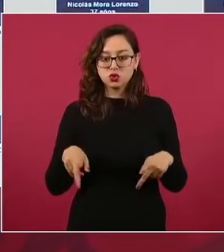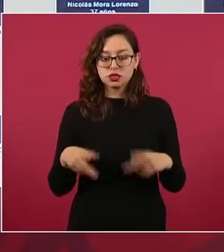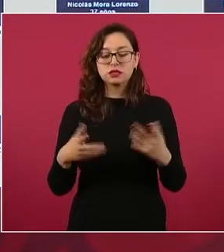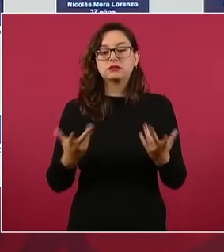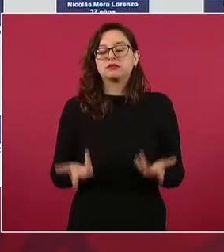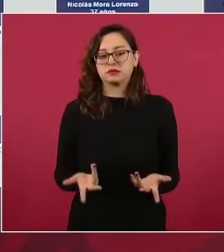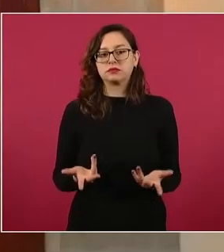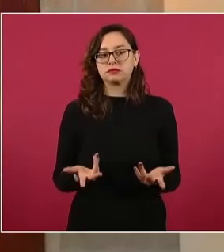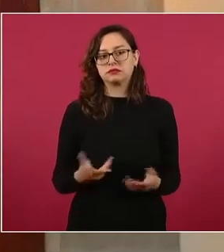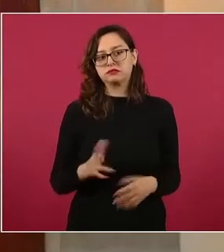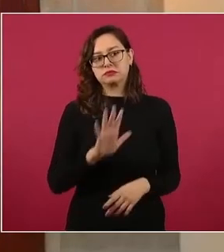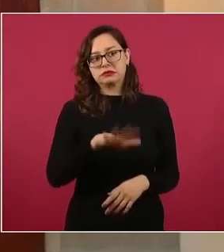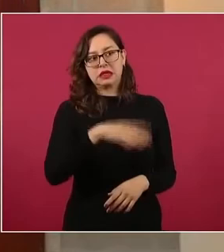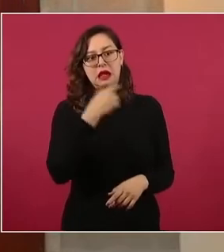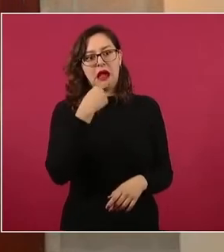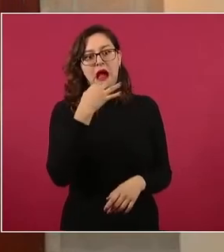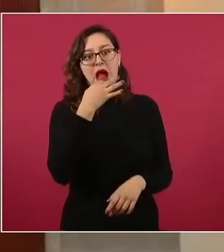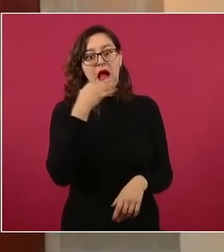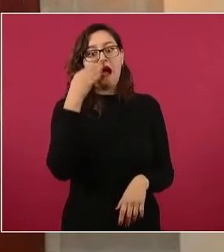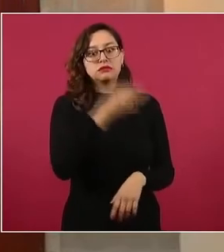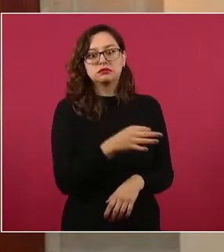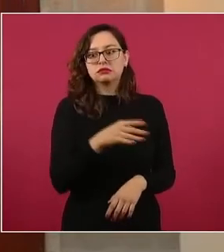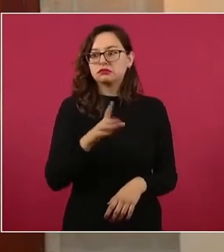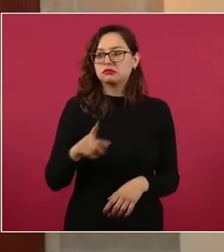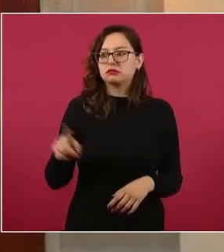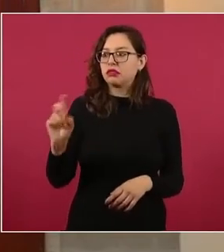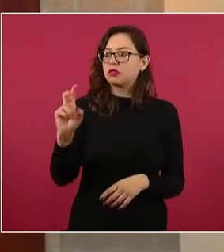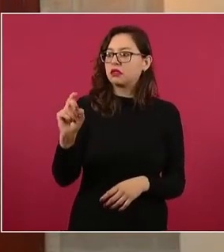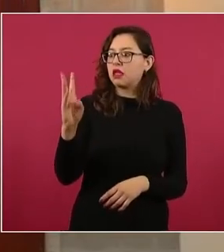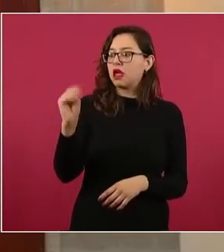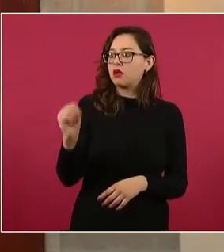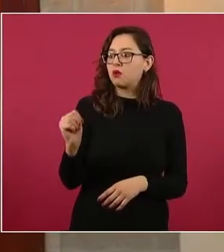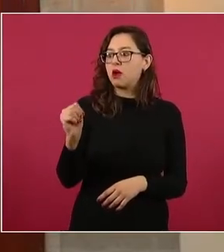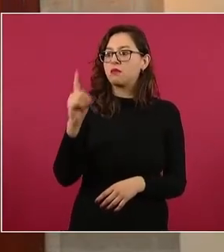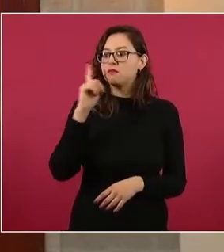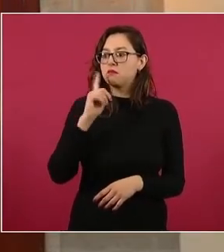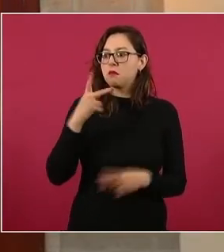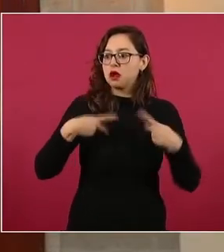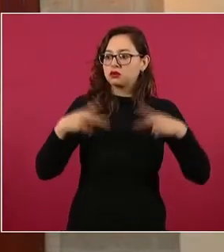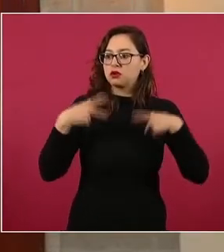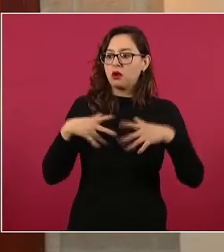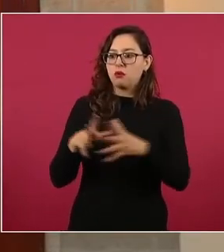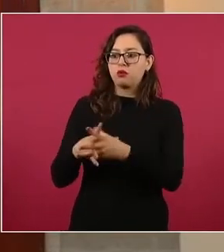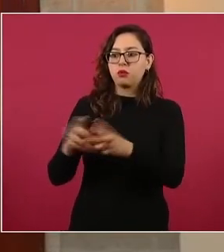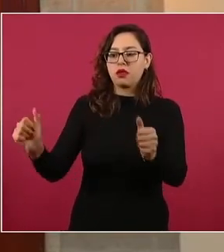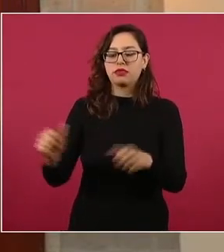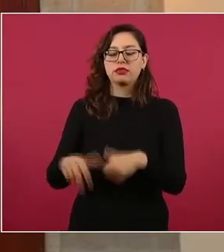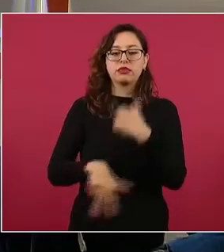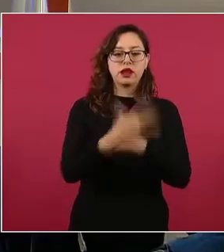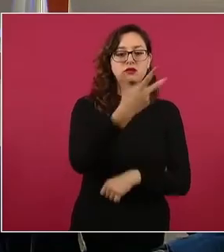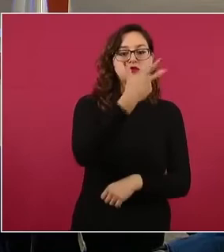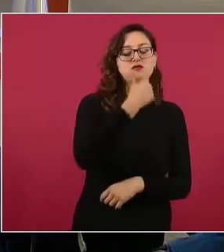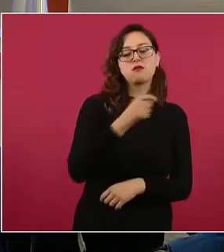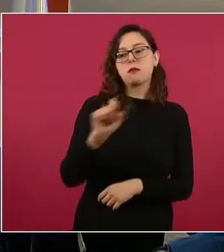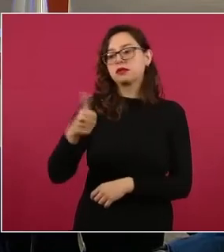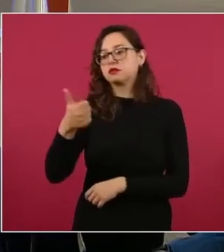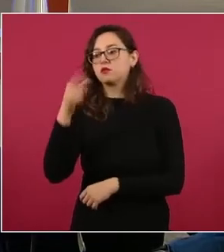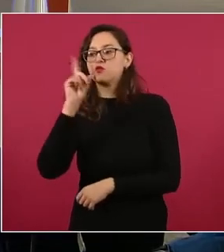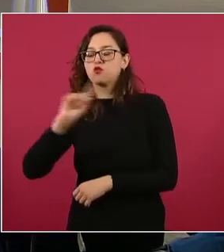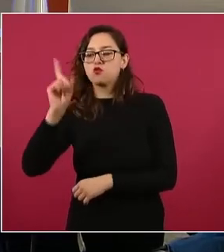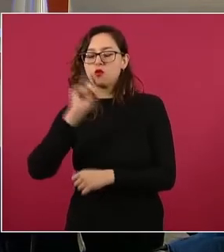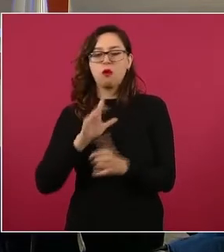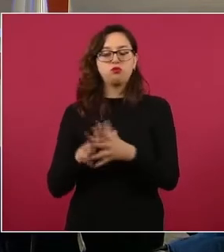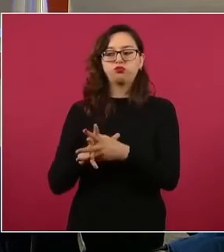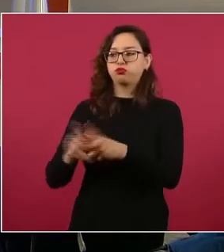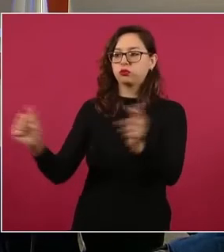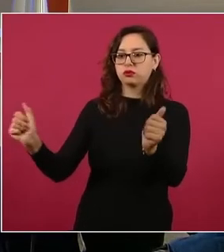reportadas como desaparecidas o no localizadas, 13 hombres y 26 mujeres. Siguiente. Estos son